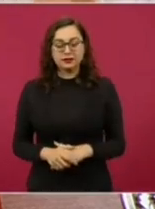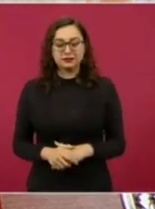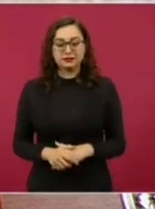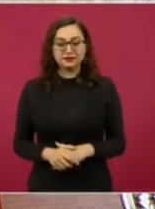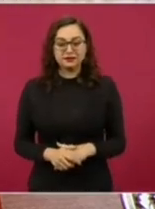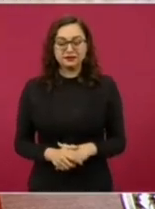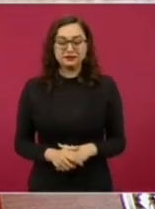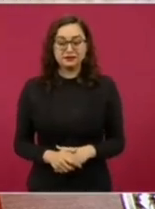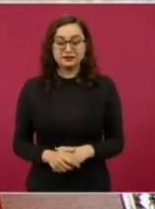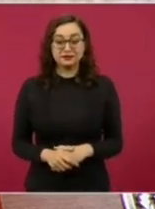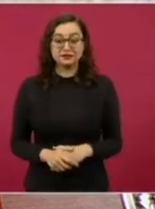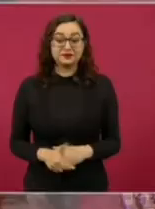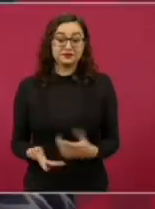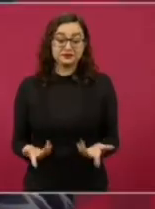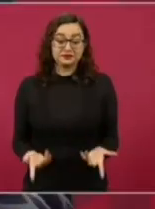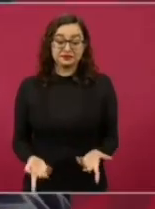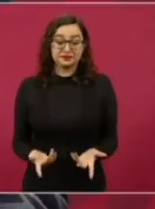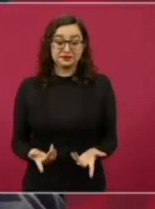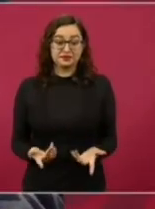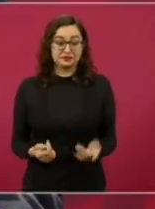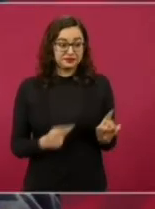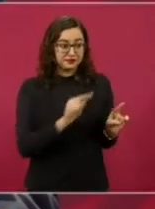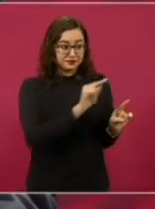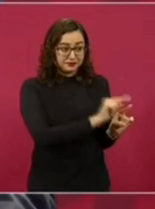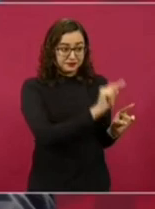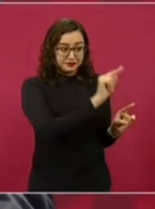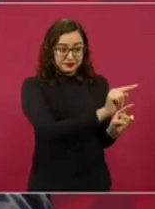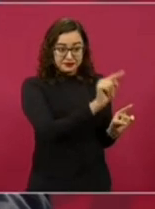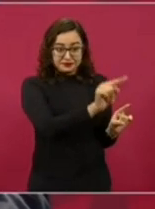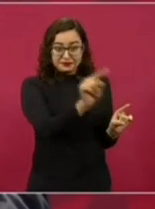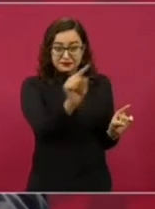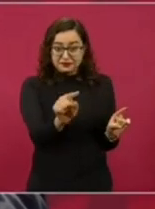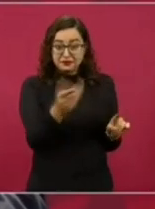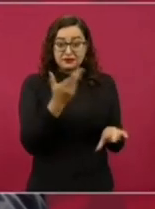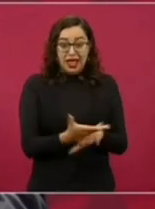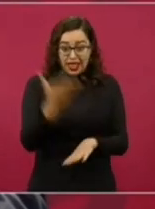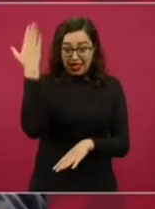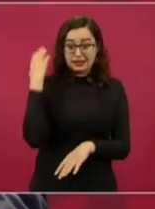opinadores más famosos.